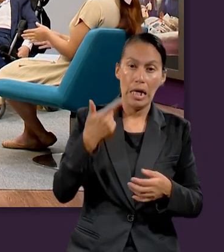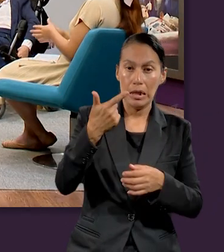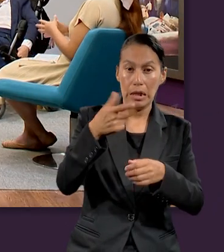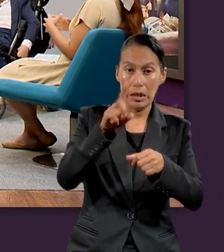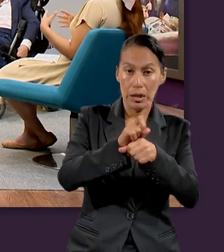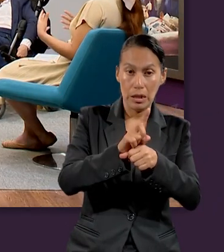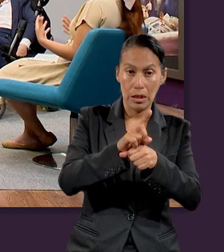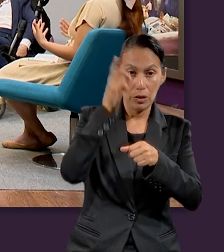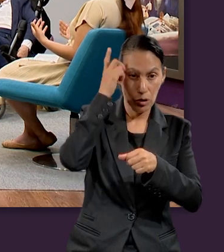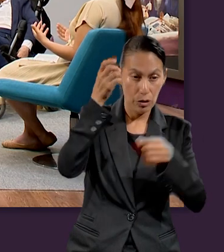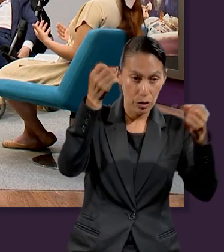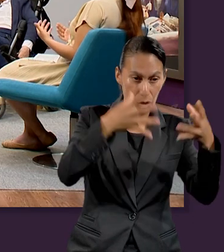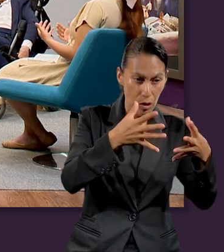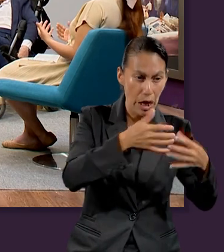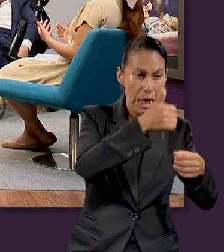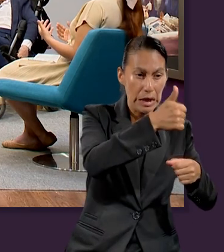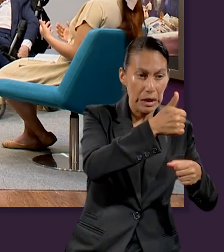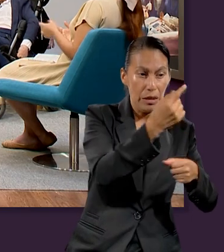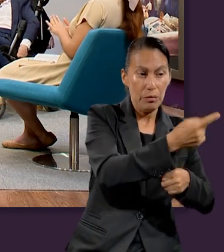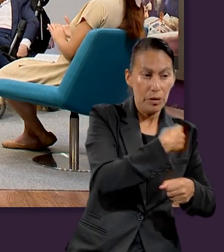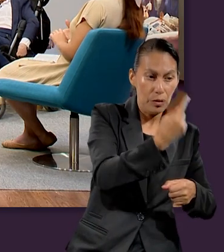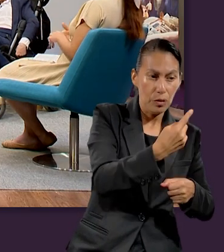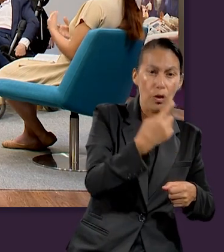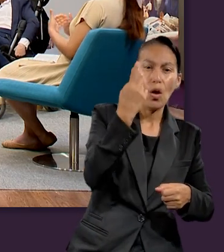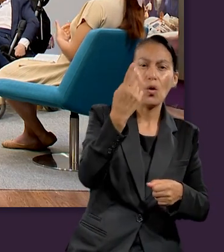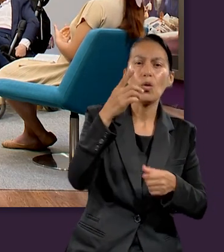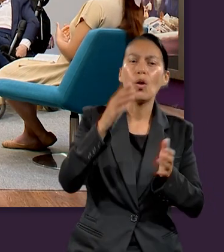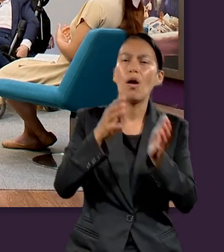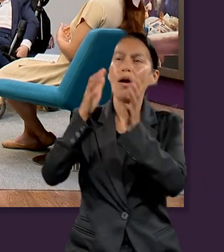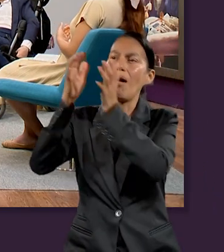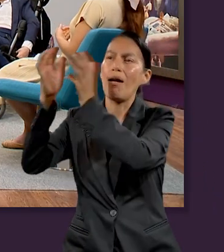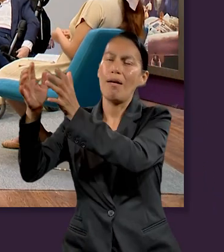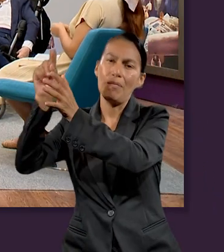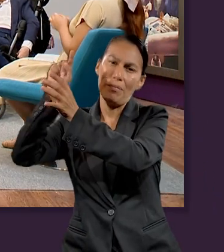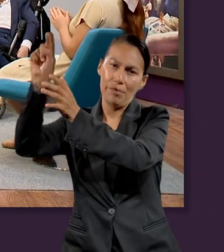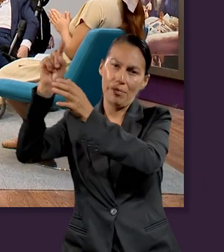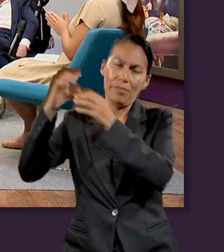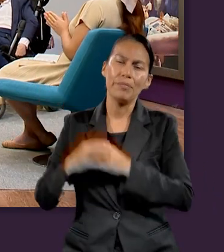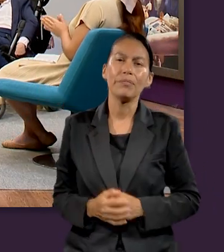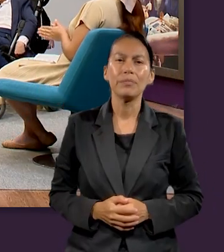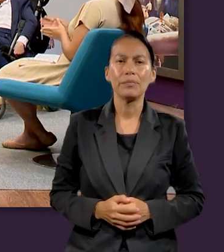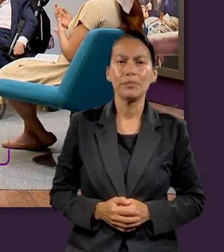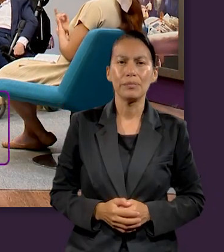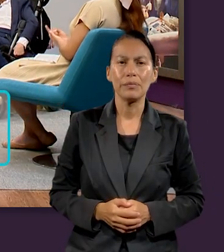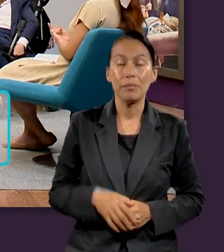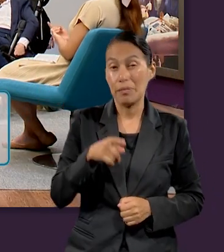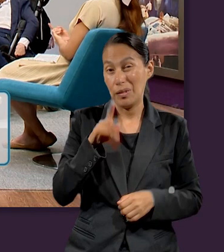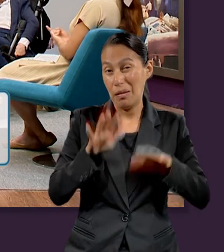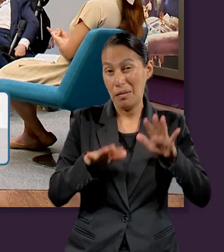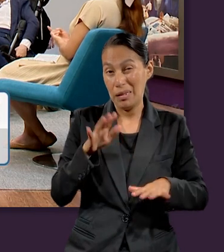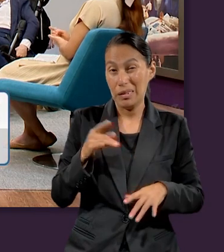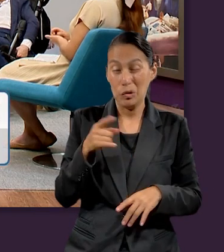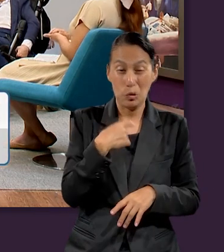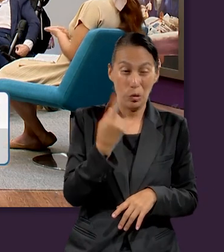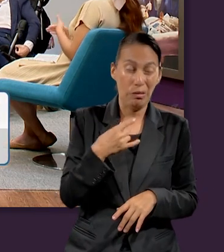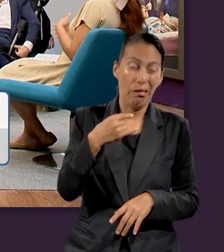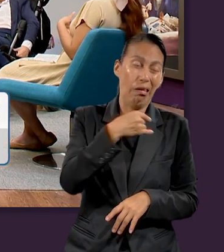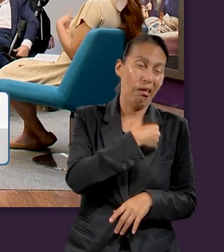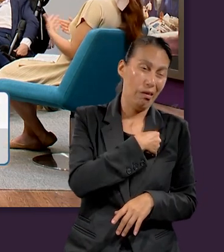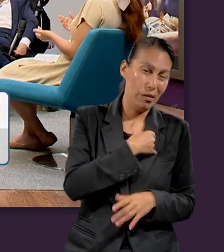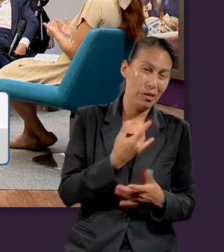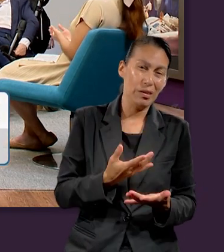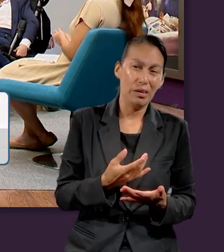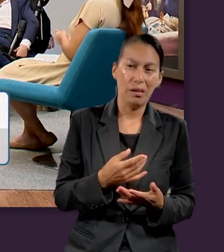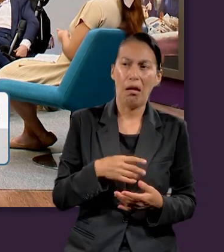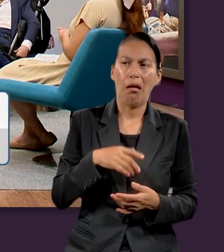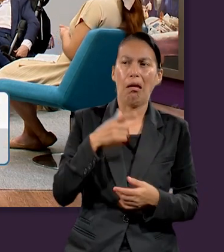porque también de los siete días de la creación, seis días nos lo dio a nosotros, y Él le está pidiendo que apartemos un día para Él. Pero muchas veces